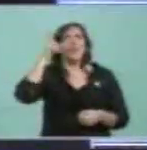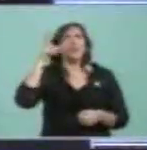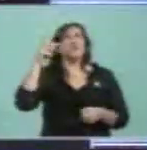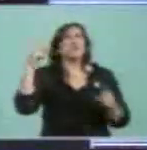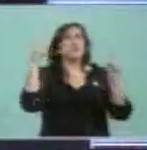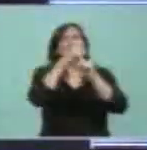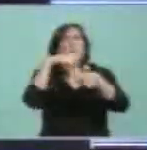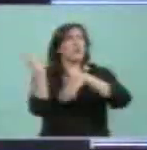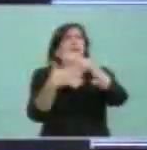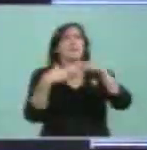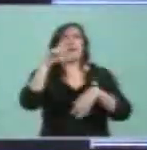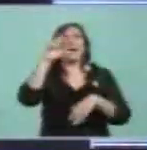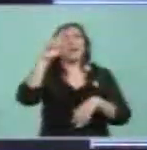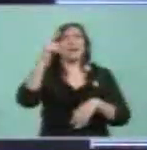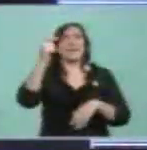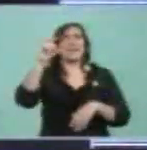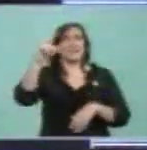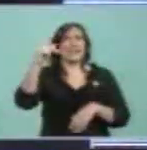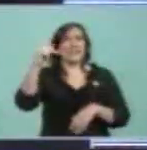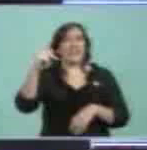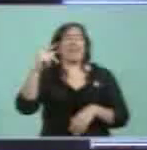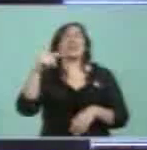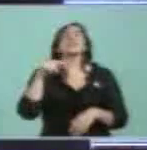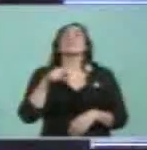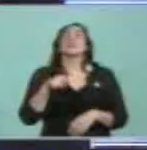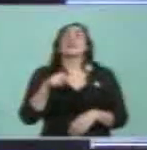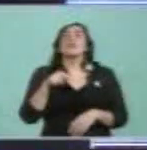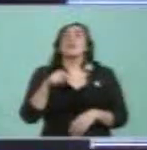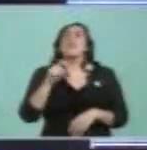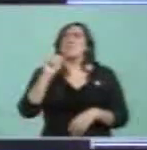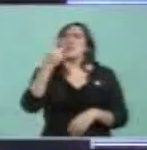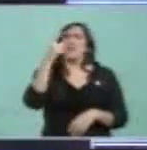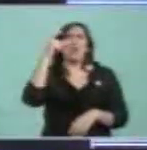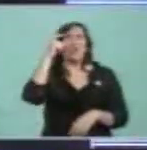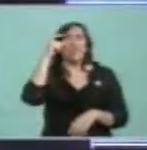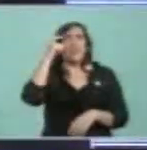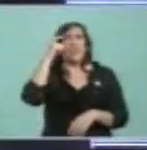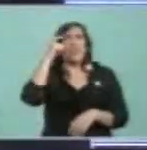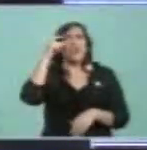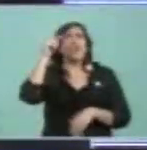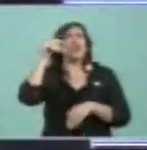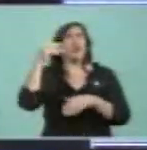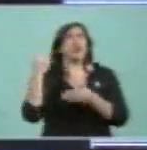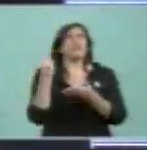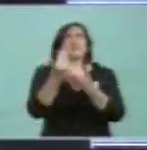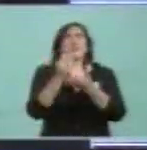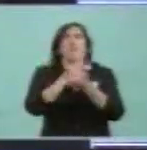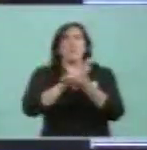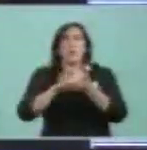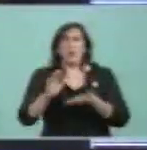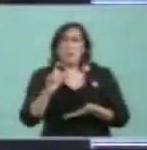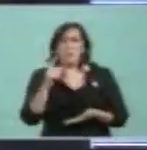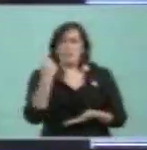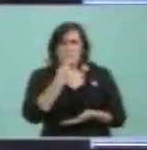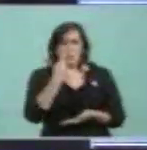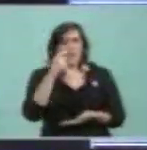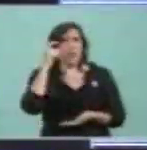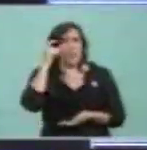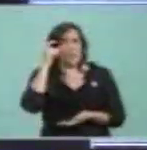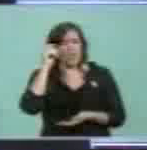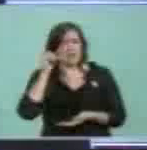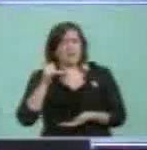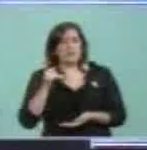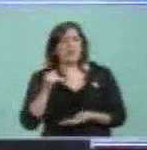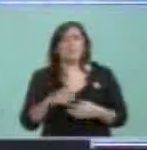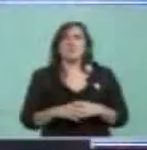y bueno, el Parlamento elijo un nuevo gobierno el 6 de... El primero de enero, creo que si mal no recuerdo. El primero de enero fue, ¿no? Teresa, primero de enero.